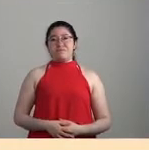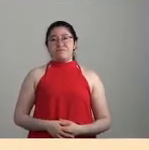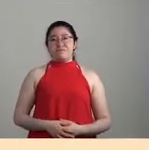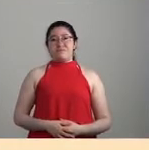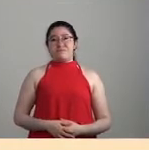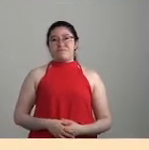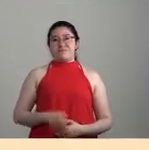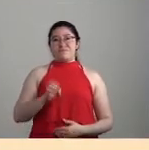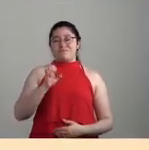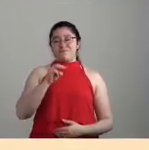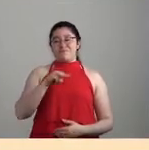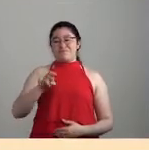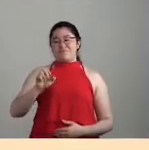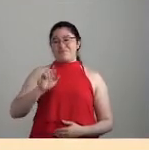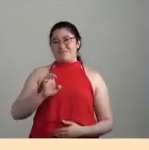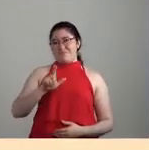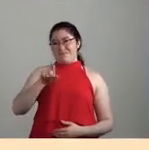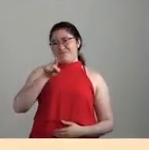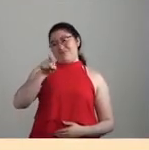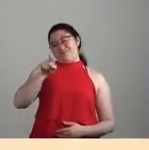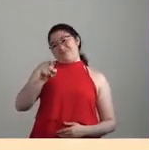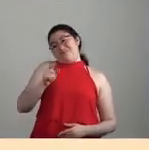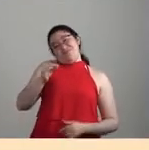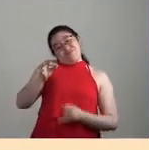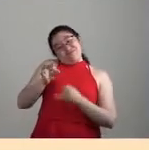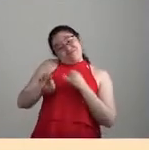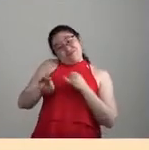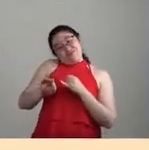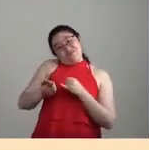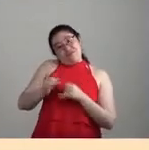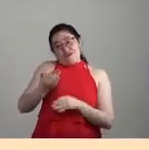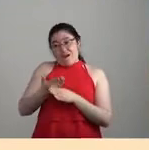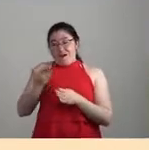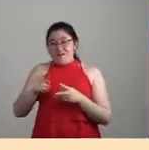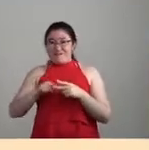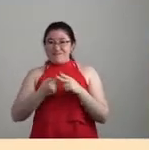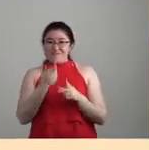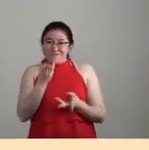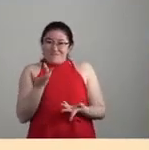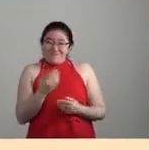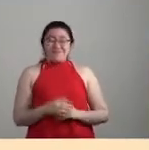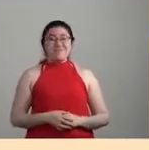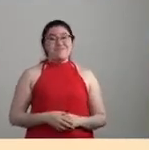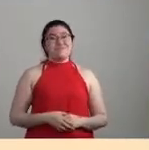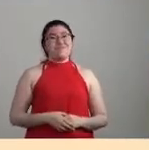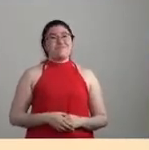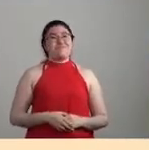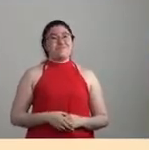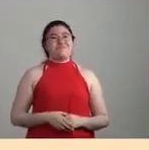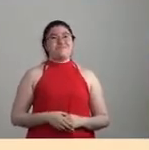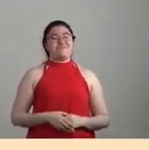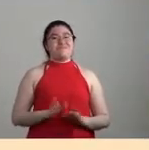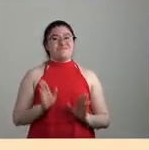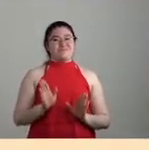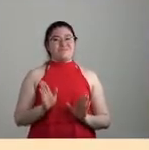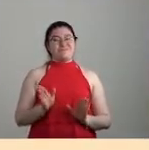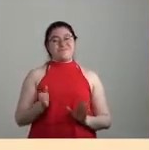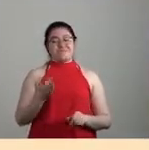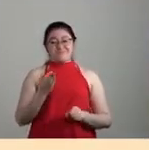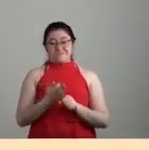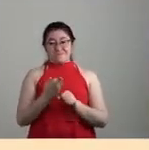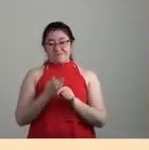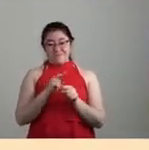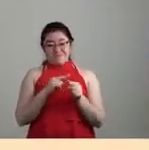Emanuel, que fuiste el empezar último, ahora sigues tú. Ah, vale, genial. Pues, mira, la perspectiva de la ecología mundo es básicamente,